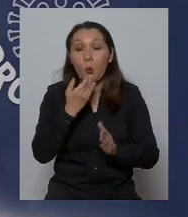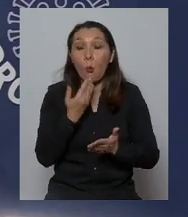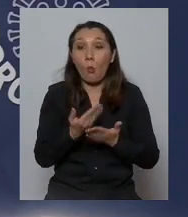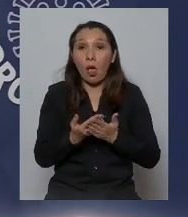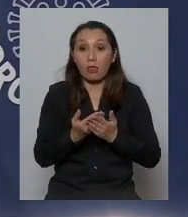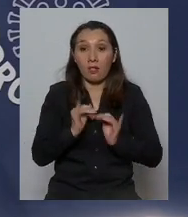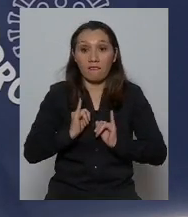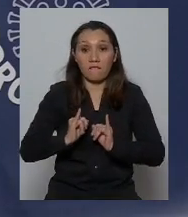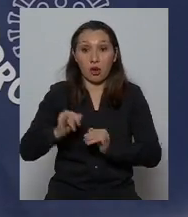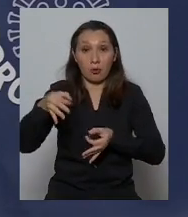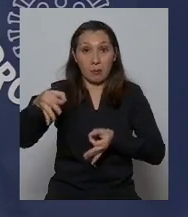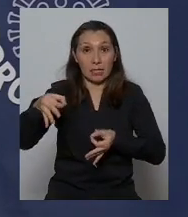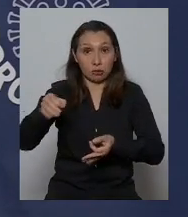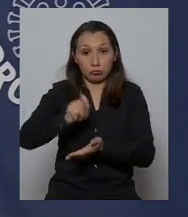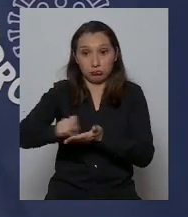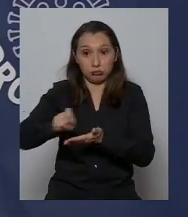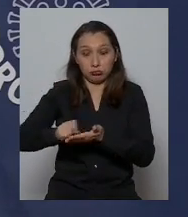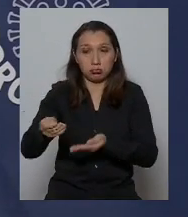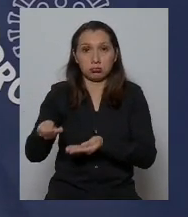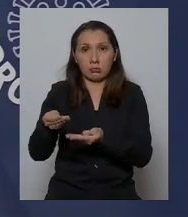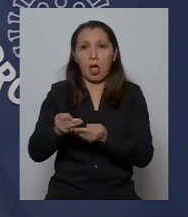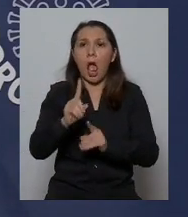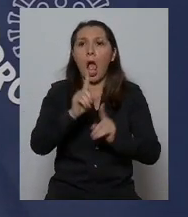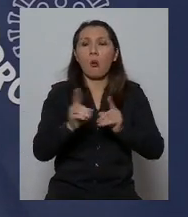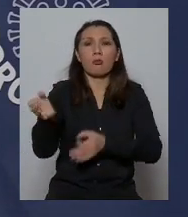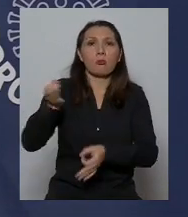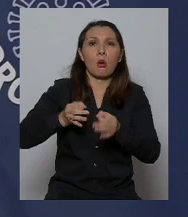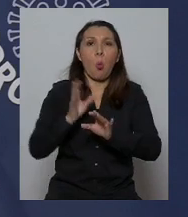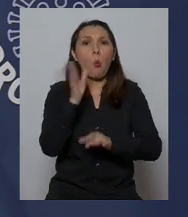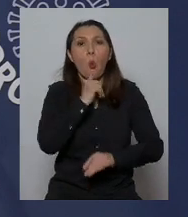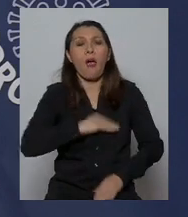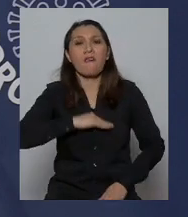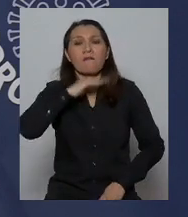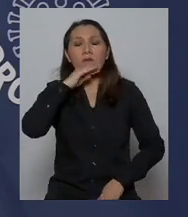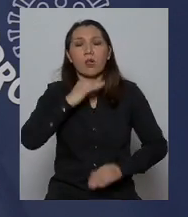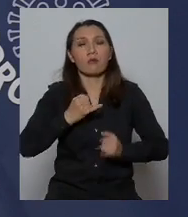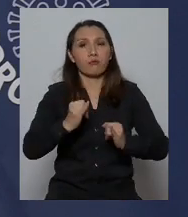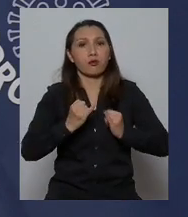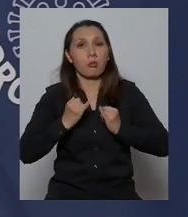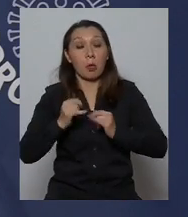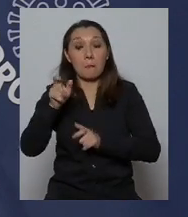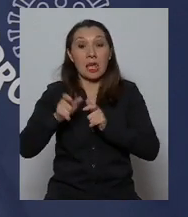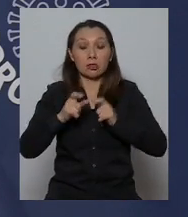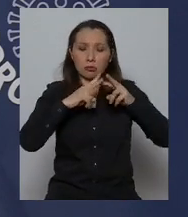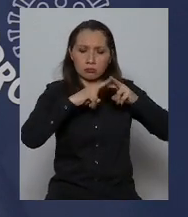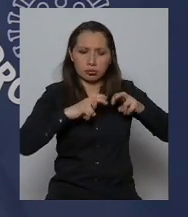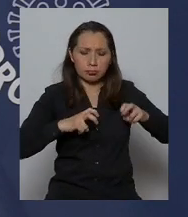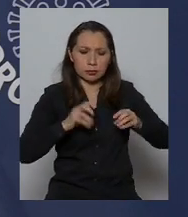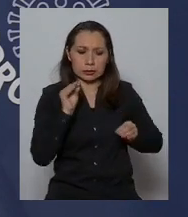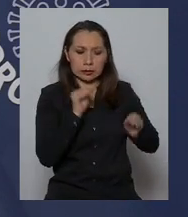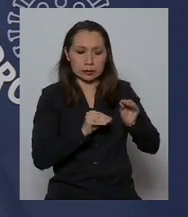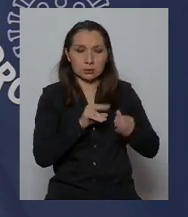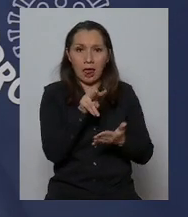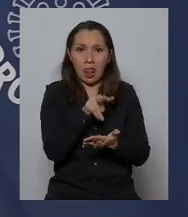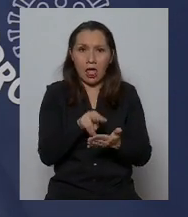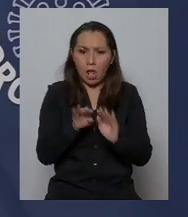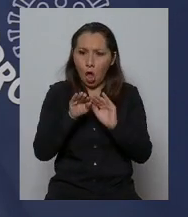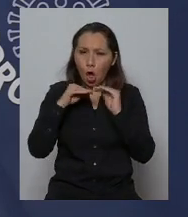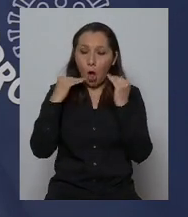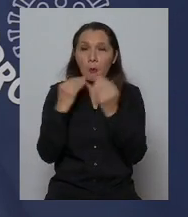se entrega un informe a veces se habla de que no hay información suficiente las personas que analizan estos informes los lean